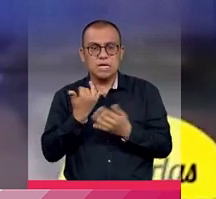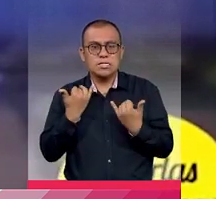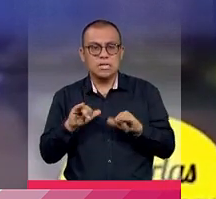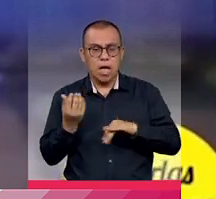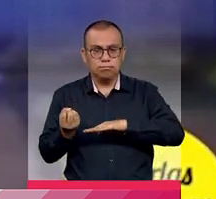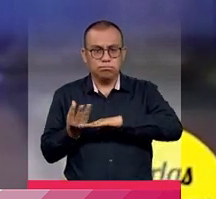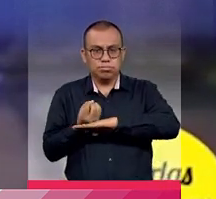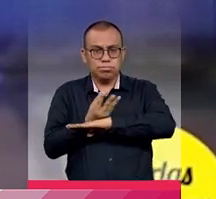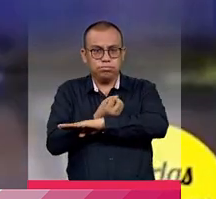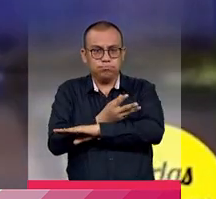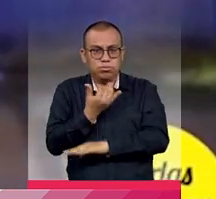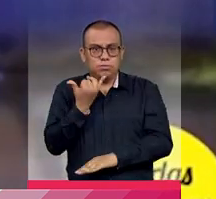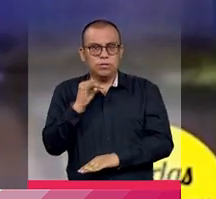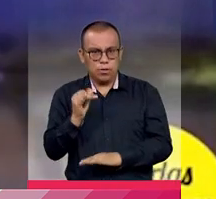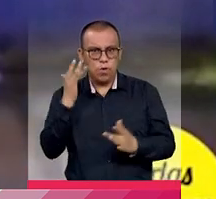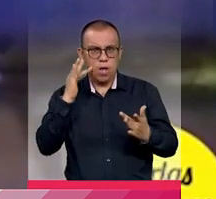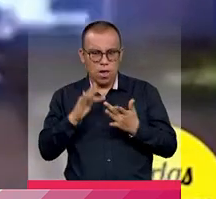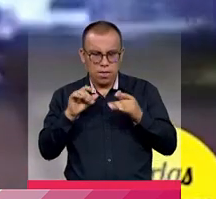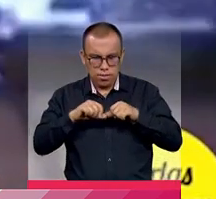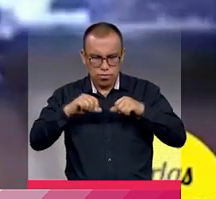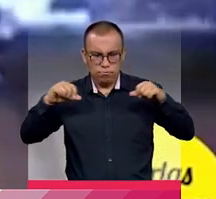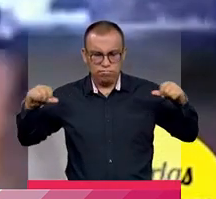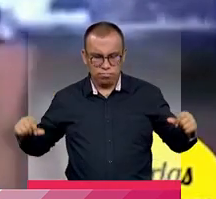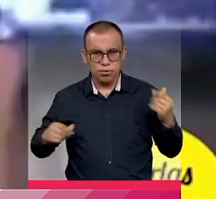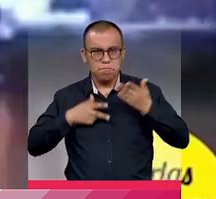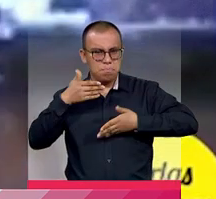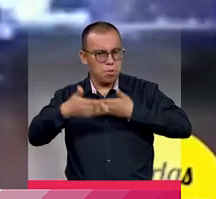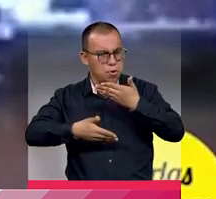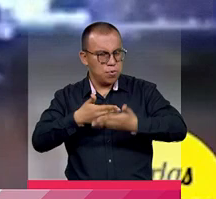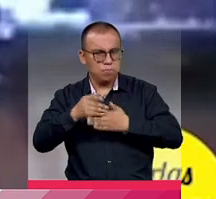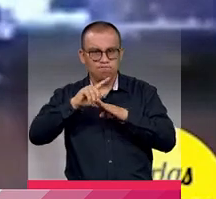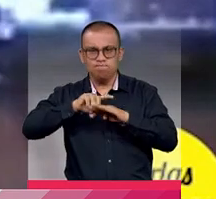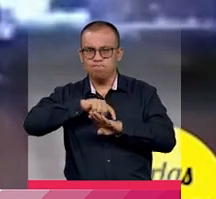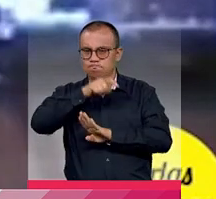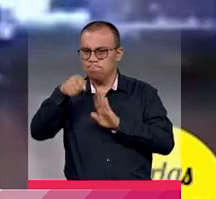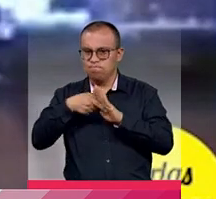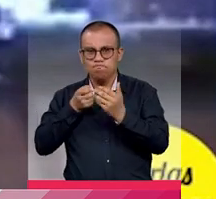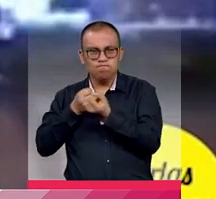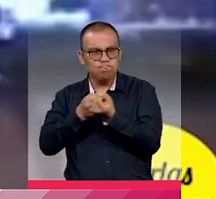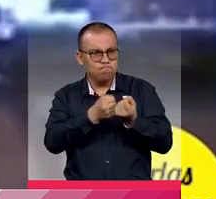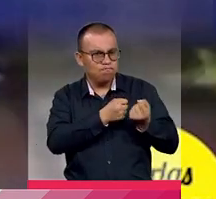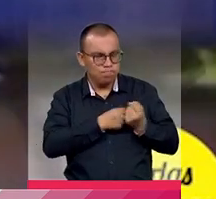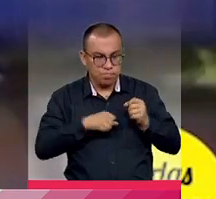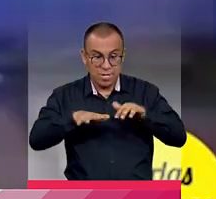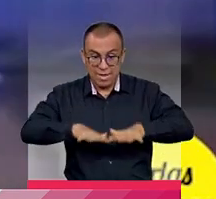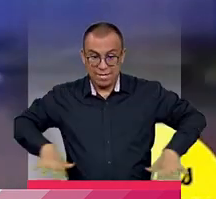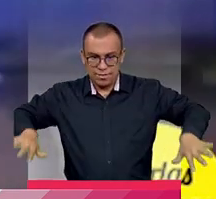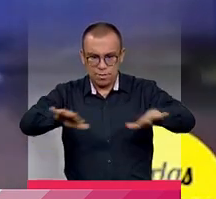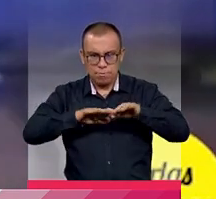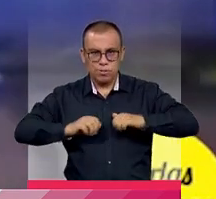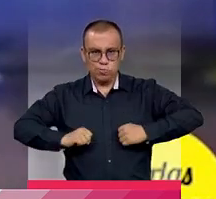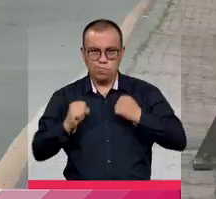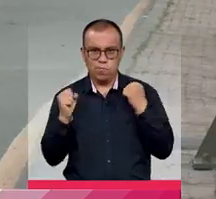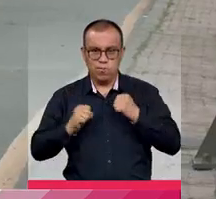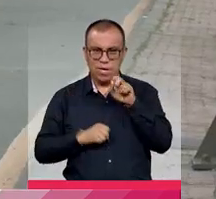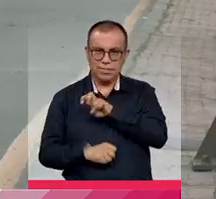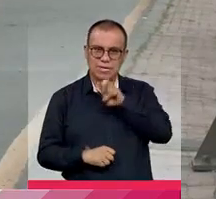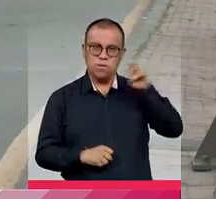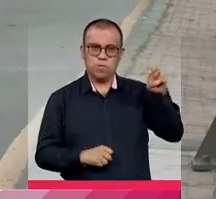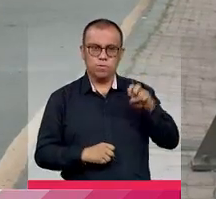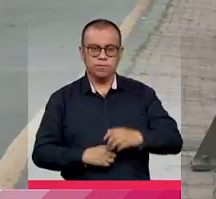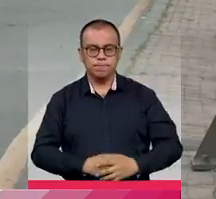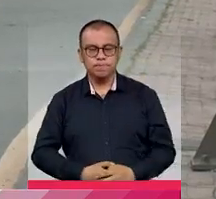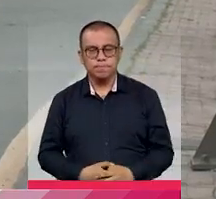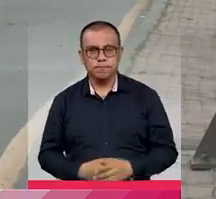sino que tiene que ser una línea casi de metro ligero porque todo el desarrollo urbano y el desarrollo territorial que va a tener Bogotá hacia el norte El